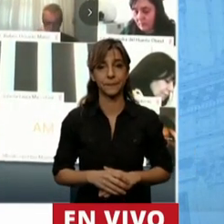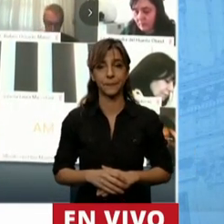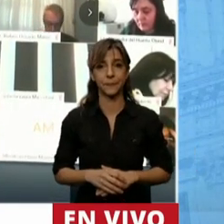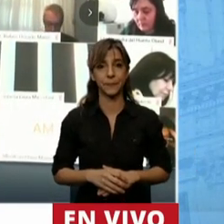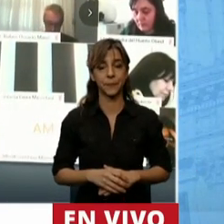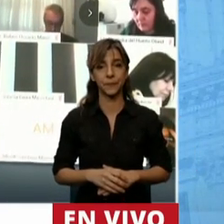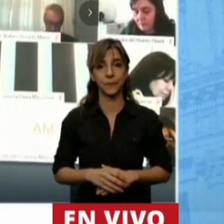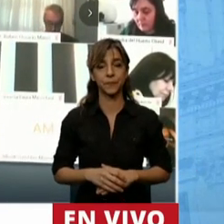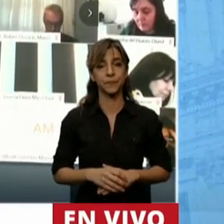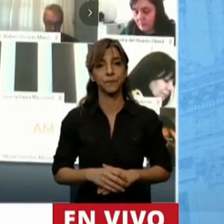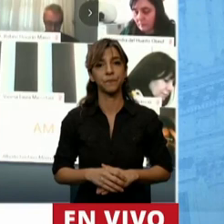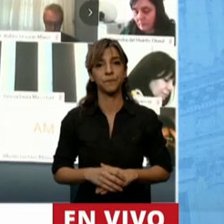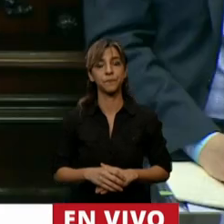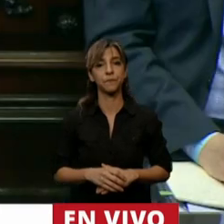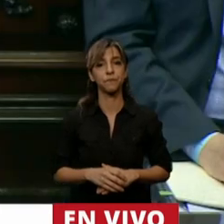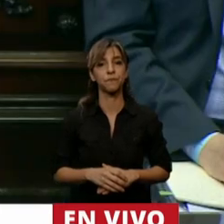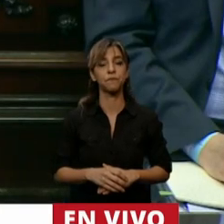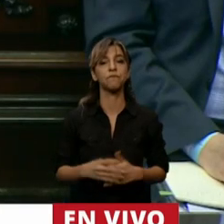la identidad de un país se define